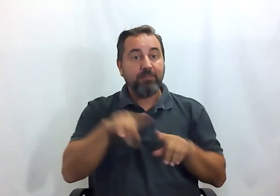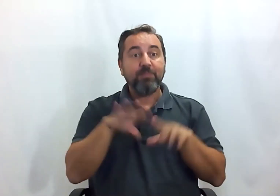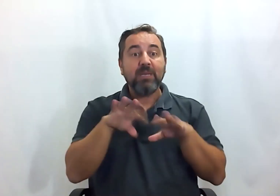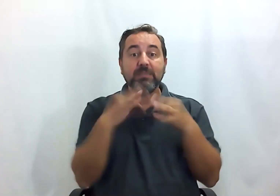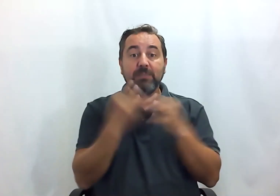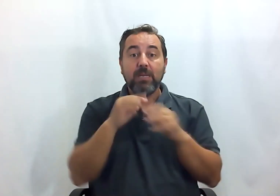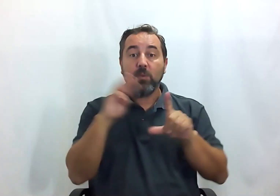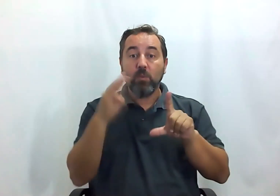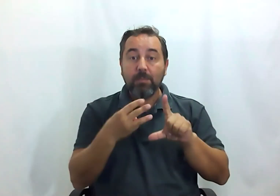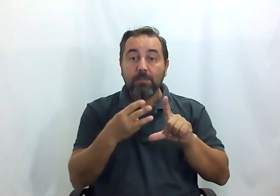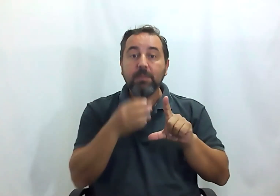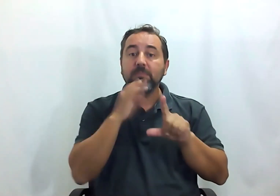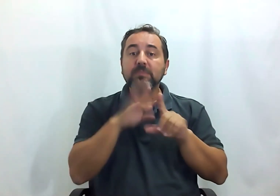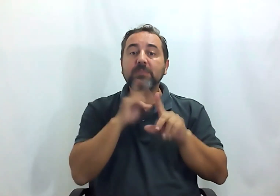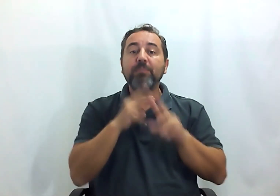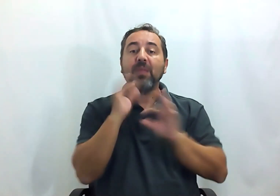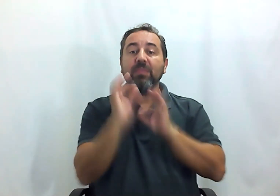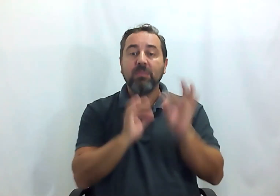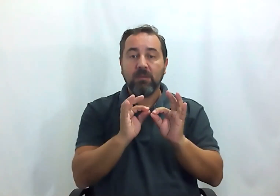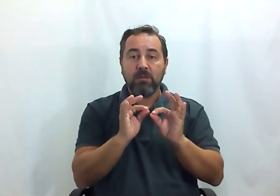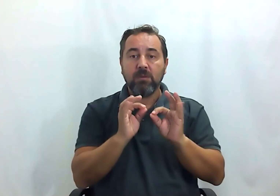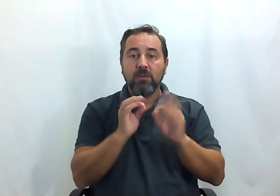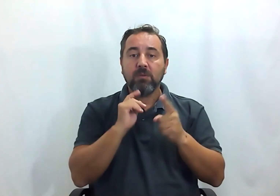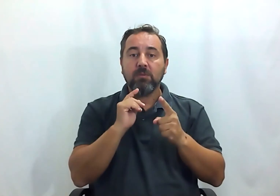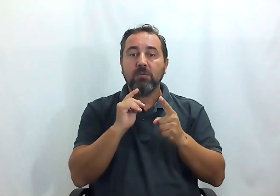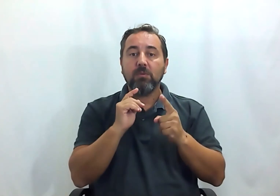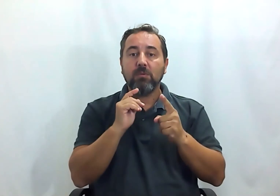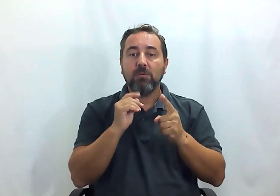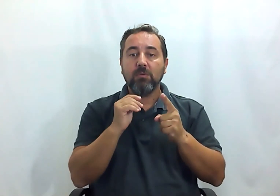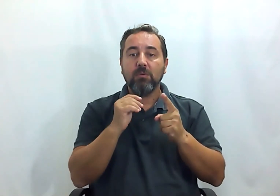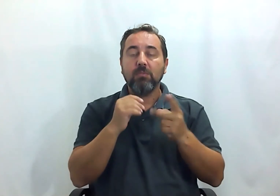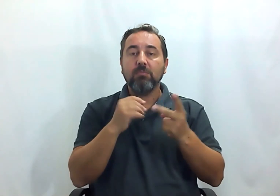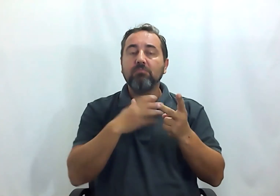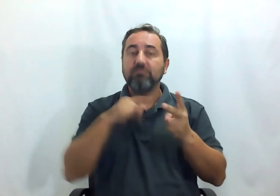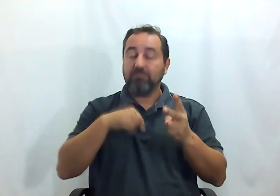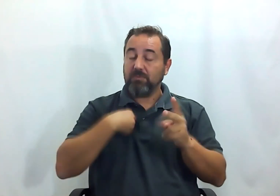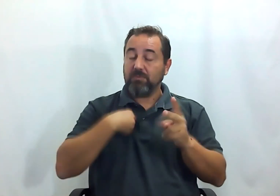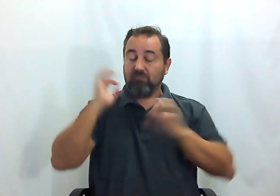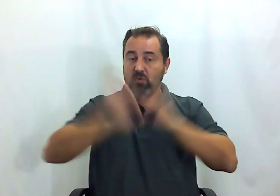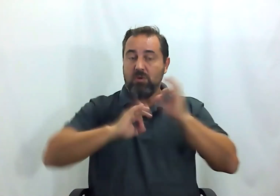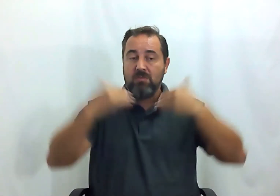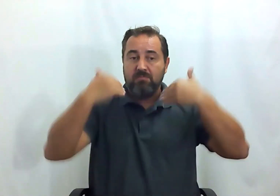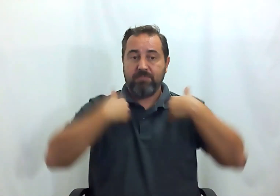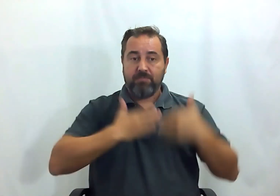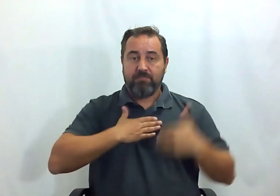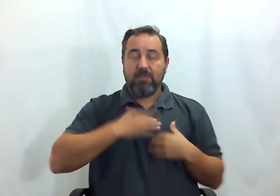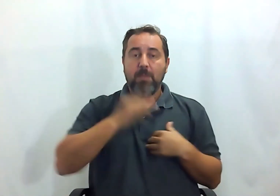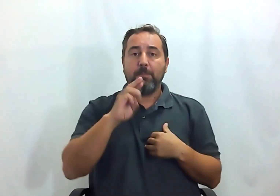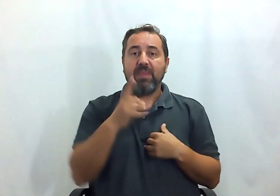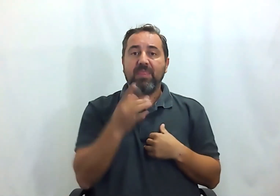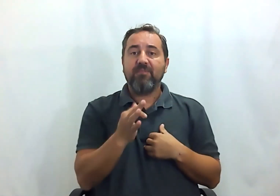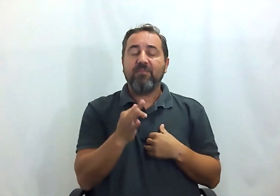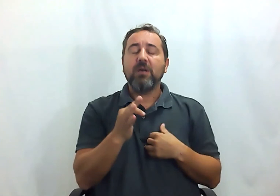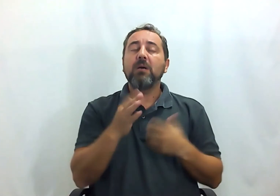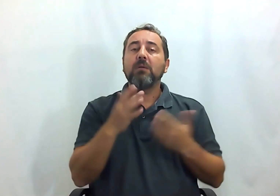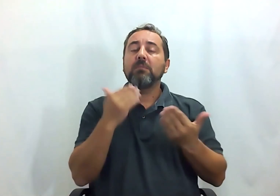parte de un ciclo de seminarios que estamos organizando desde PREDIF gracias al apoyo de la Fundación ONCEF.